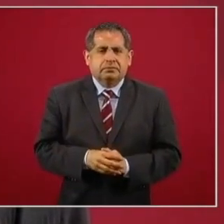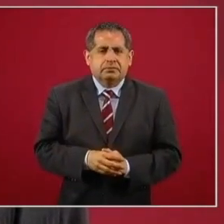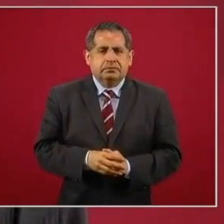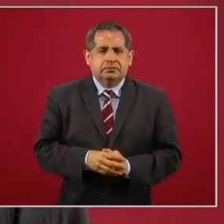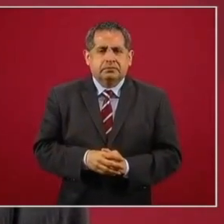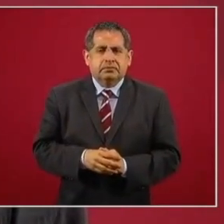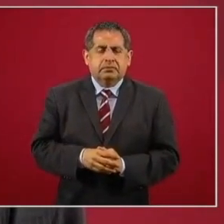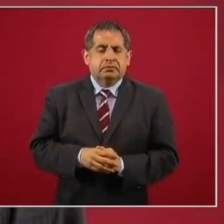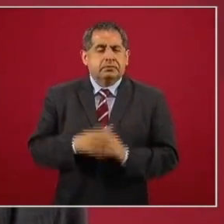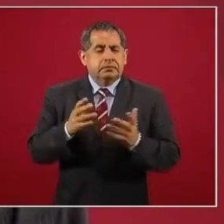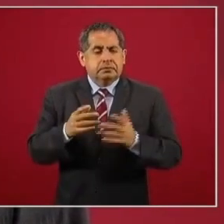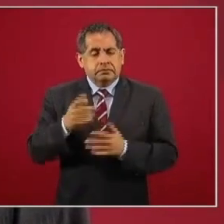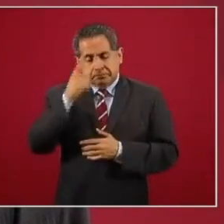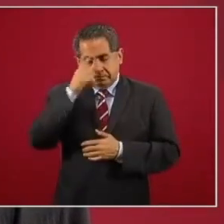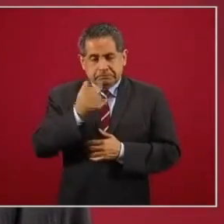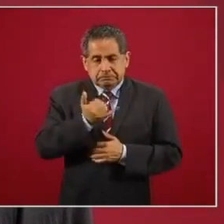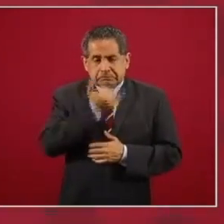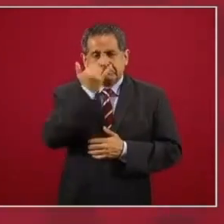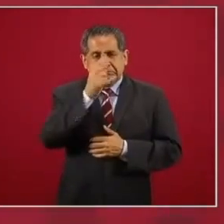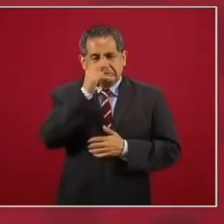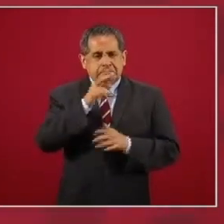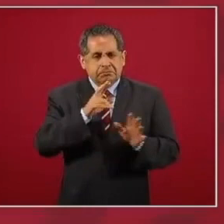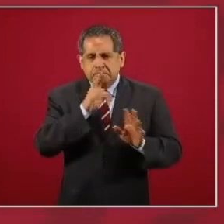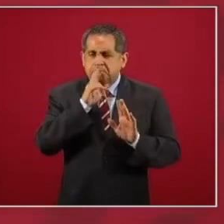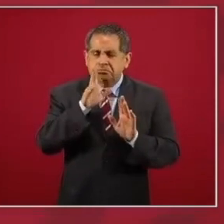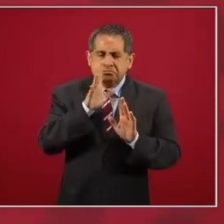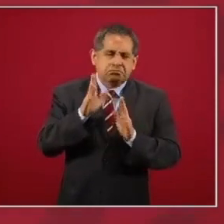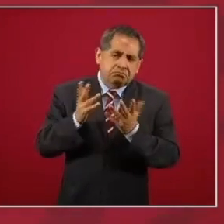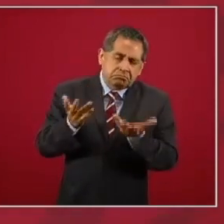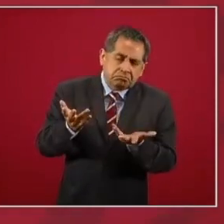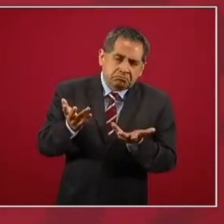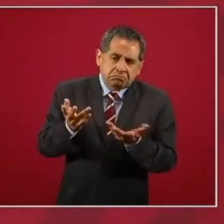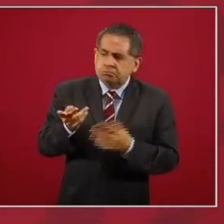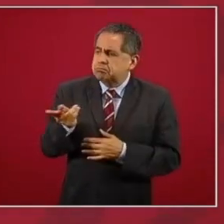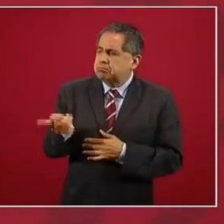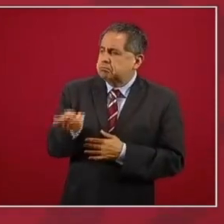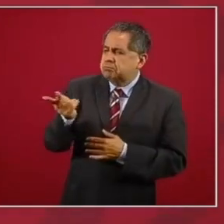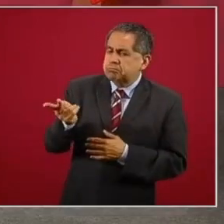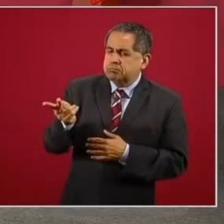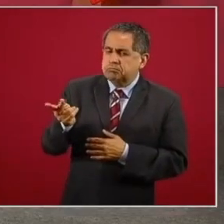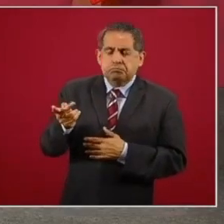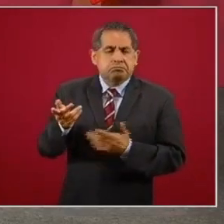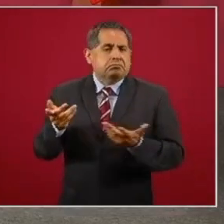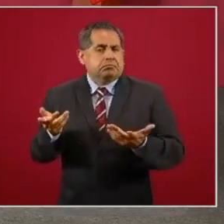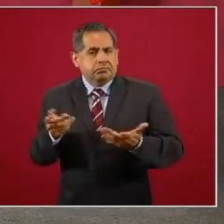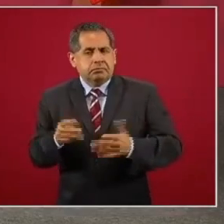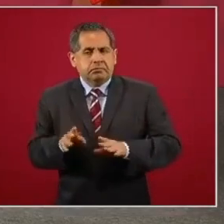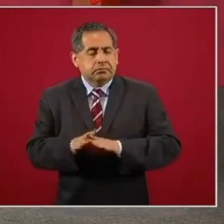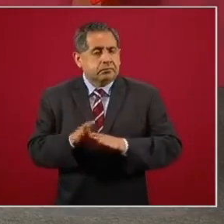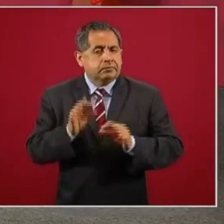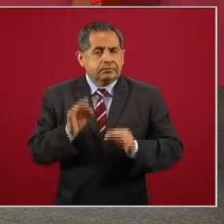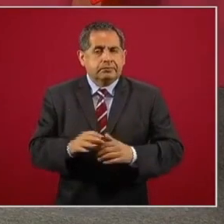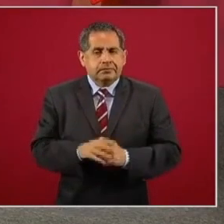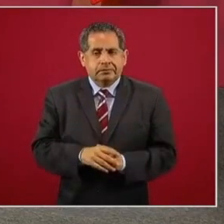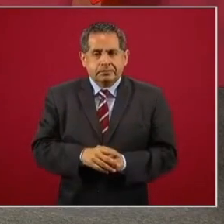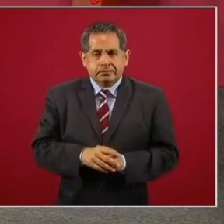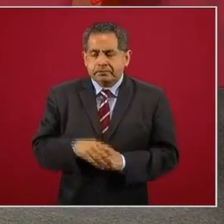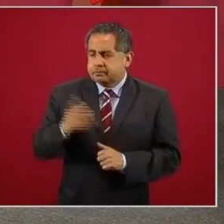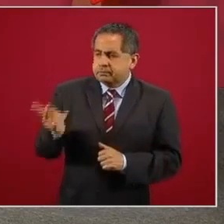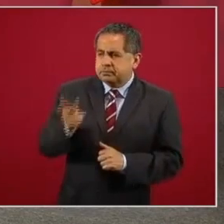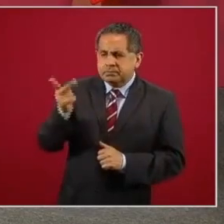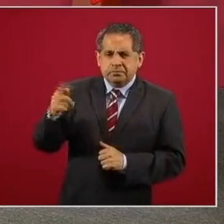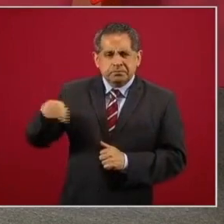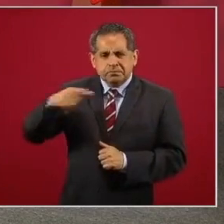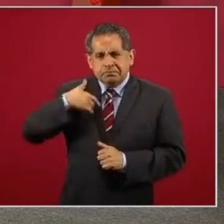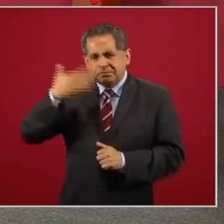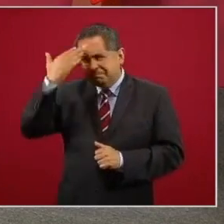Entonces, para no equivocarnos lo mejor es preguntar y en este caso preguntar a los